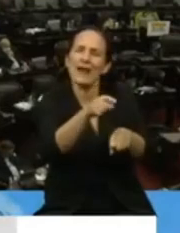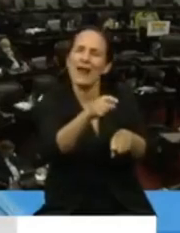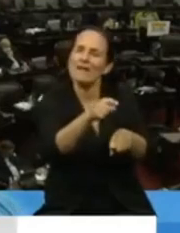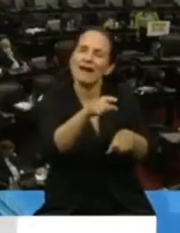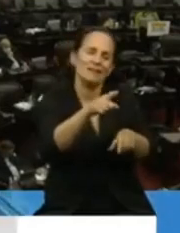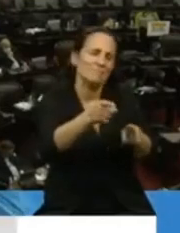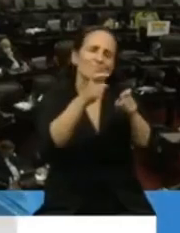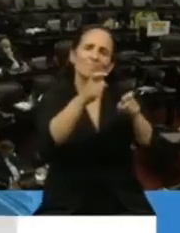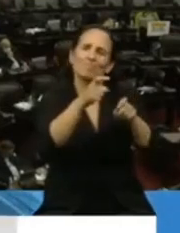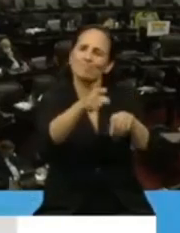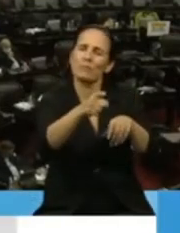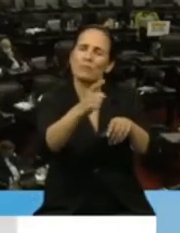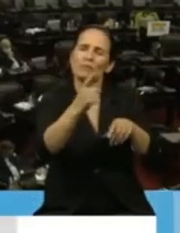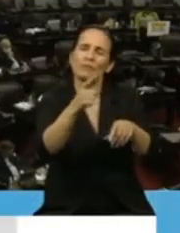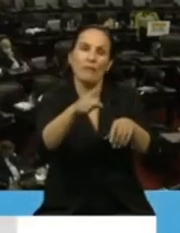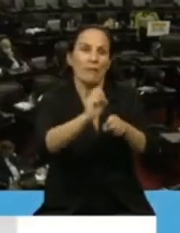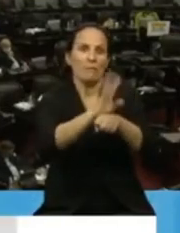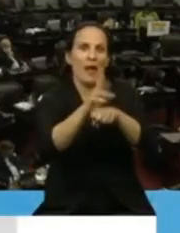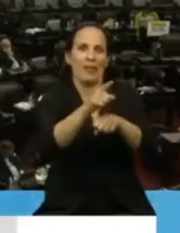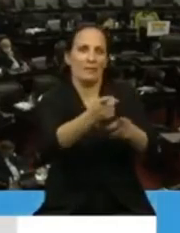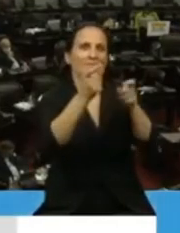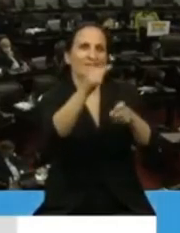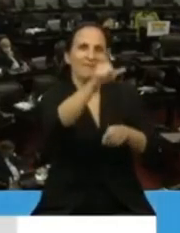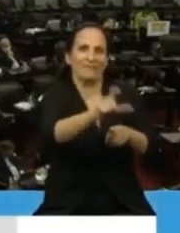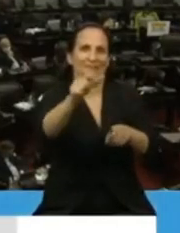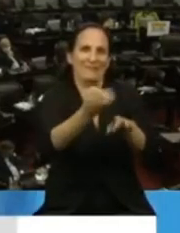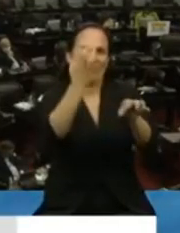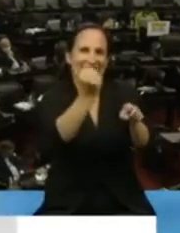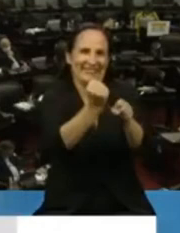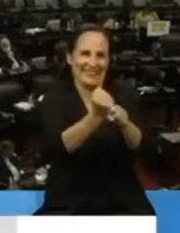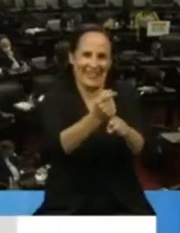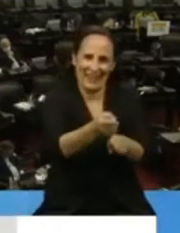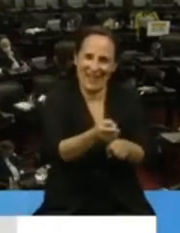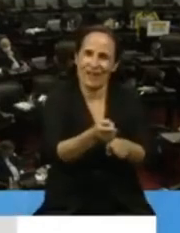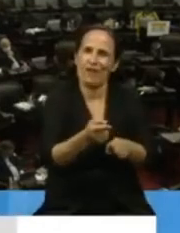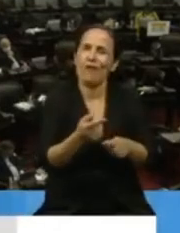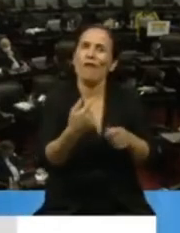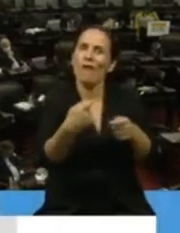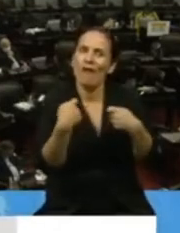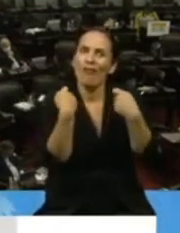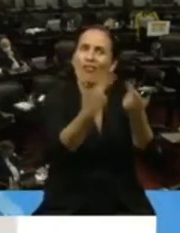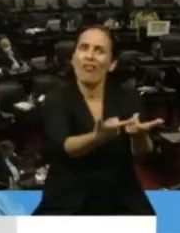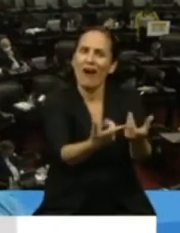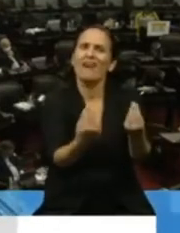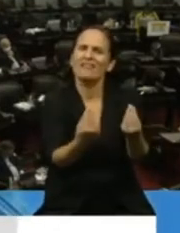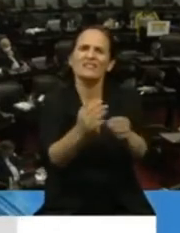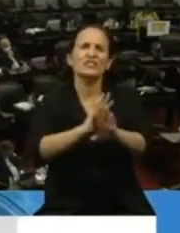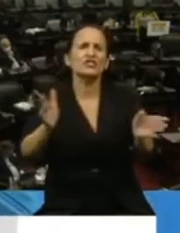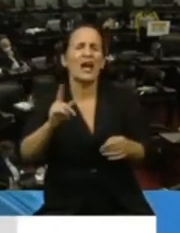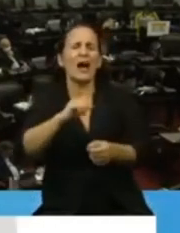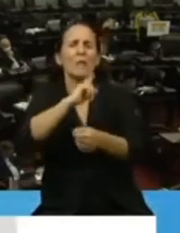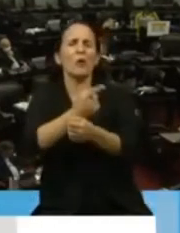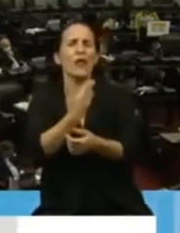en el marco de esta pandemia. Y que estos beneficios ya han sido dictados por el Poder Ejecutivo